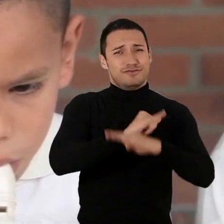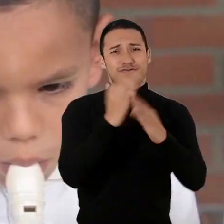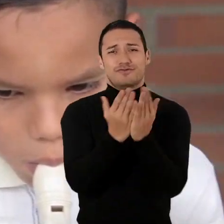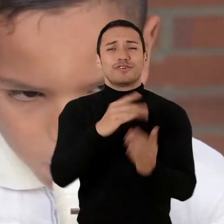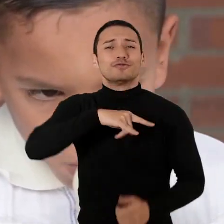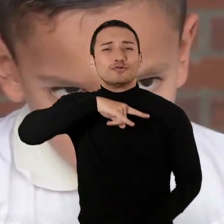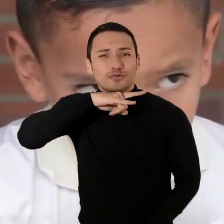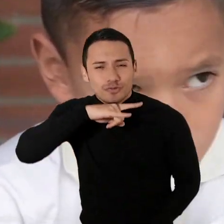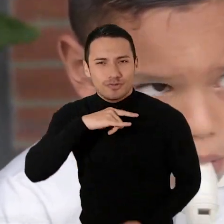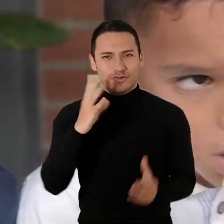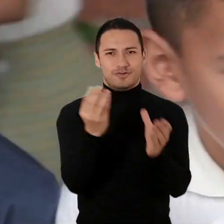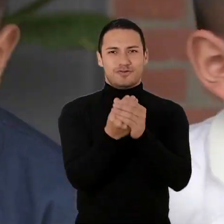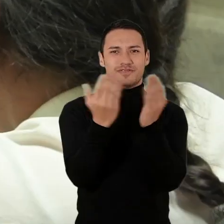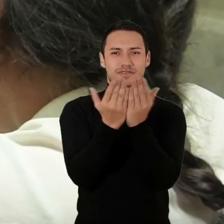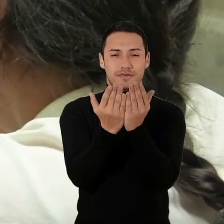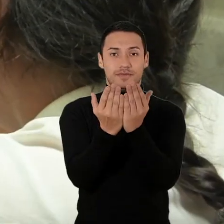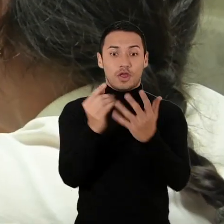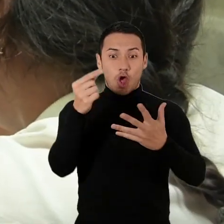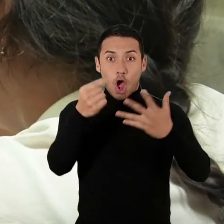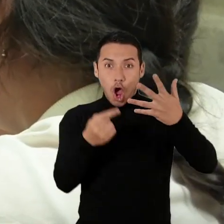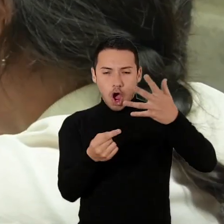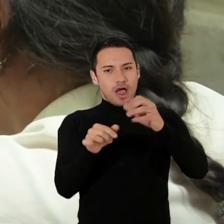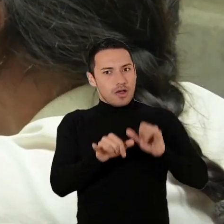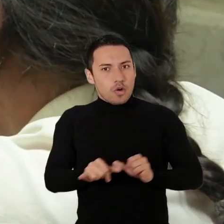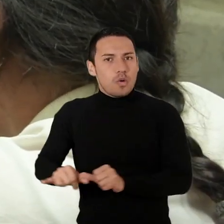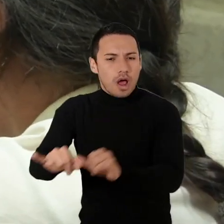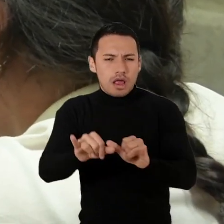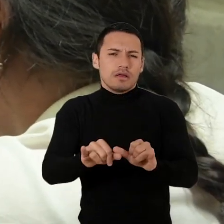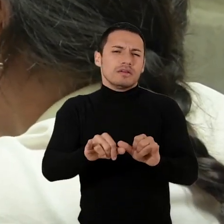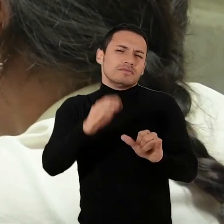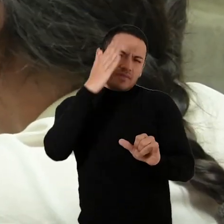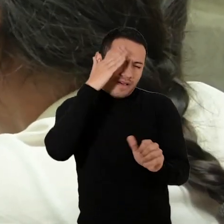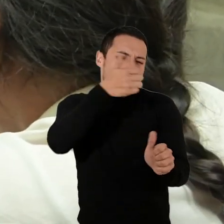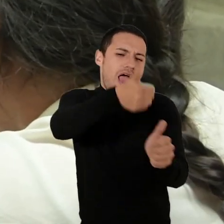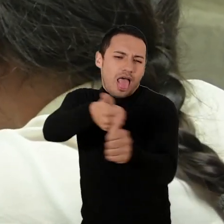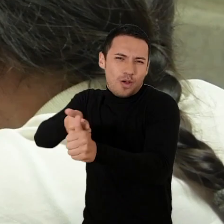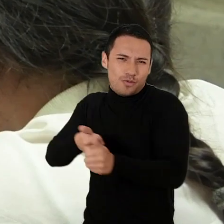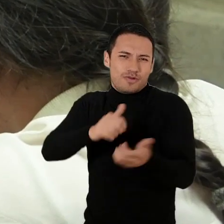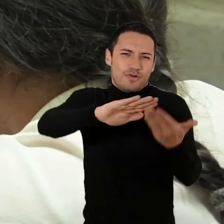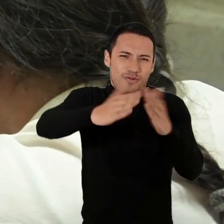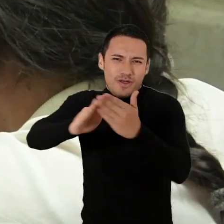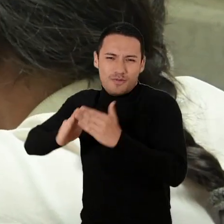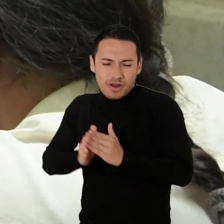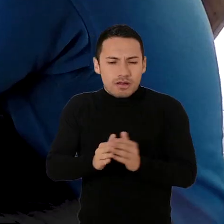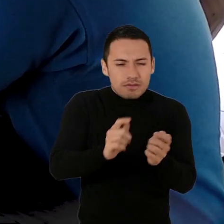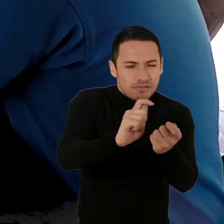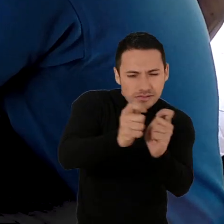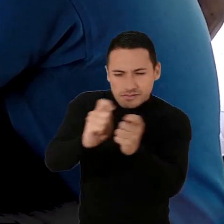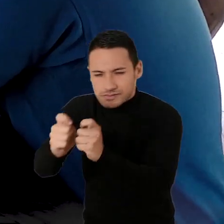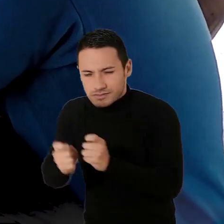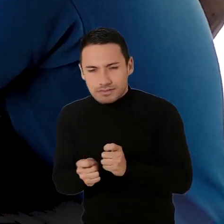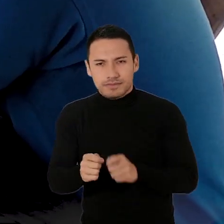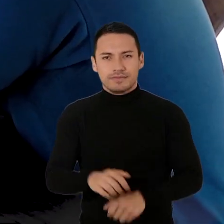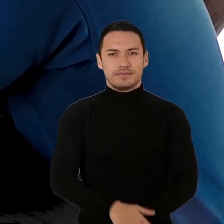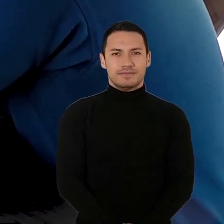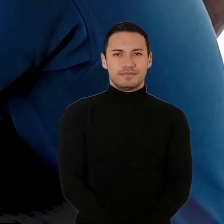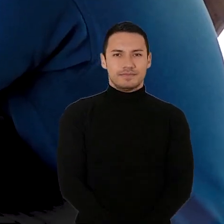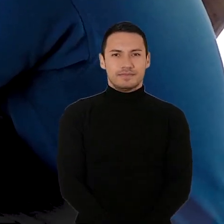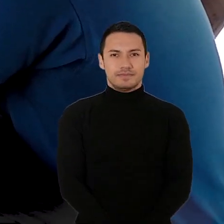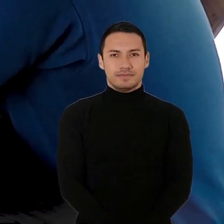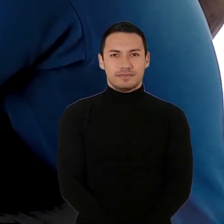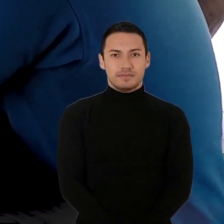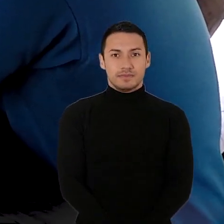de educación inclusiva en todas las instituciones de Jumbo con los mismos componentes pero también haciéndole los ajustes particulares de cada población del municipio